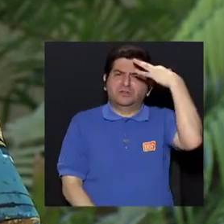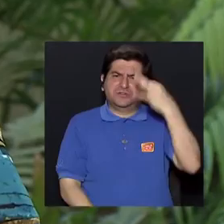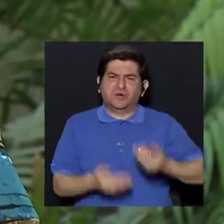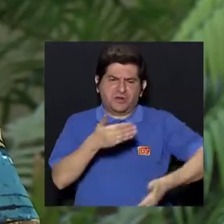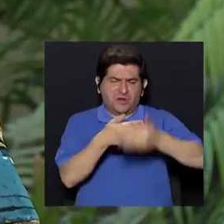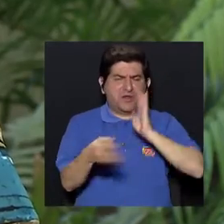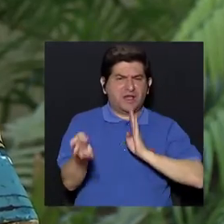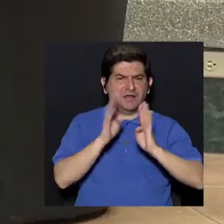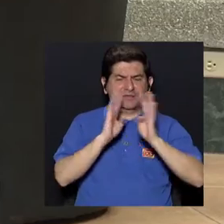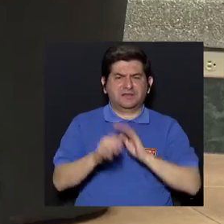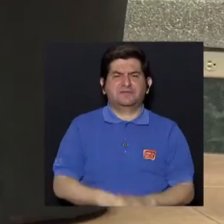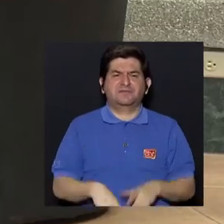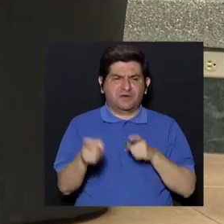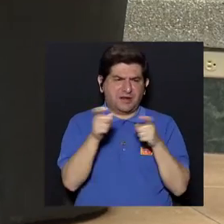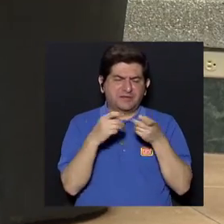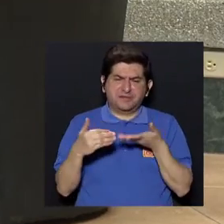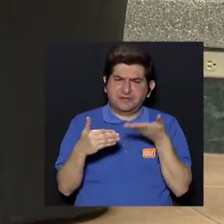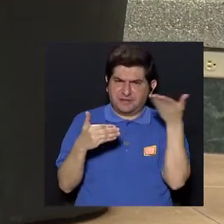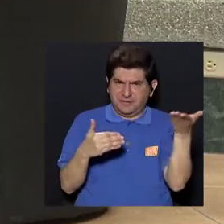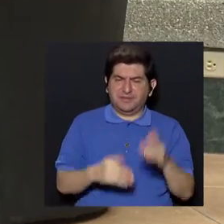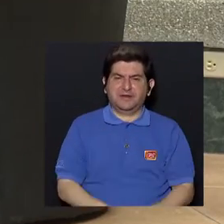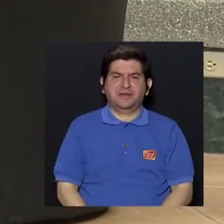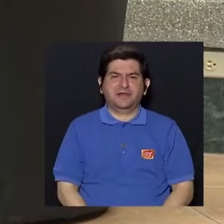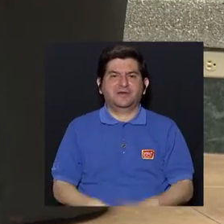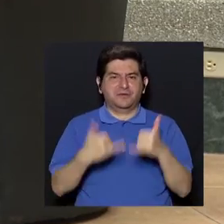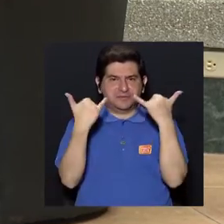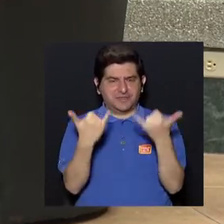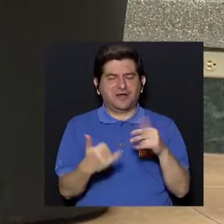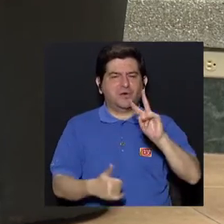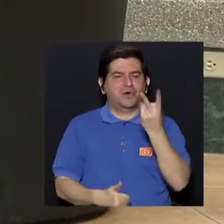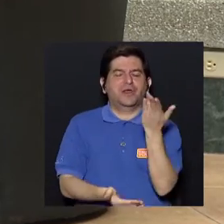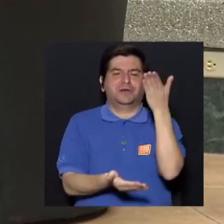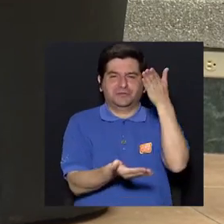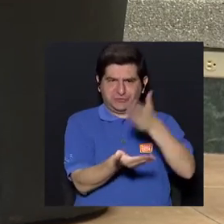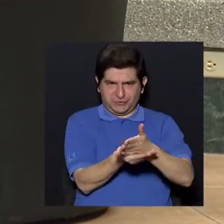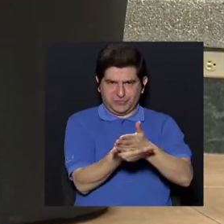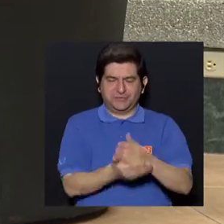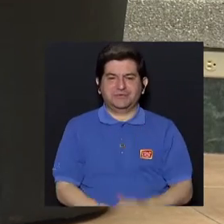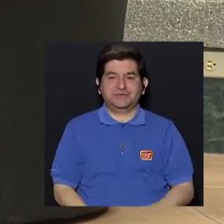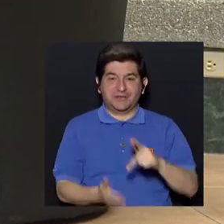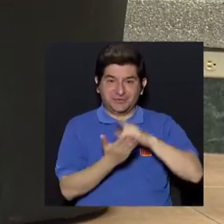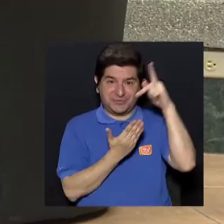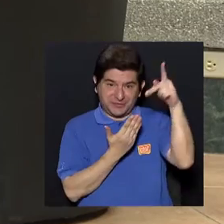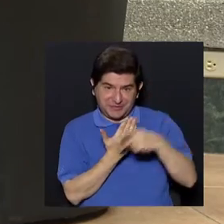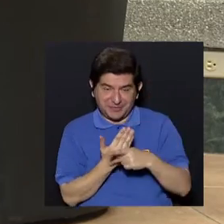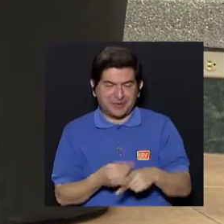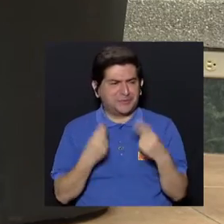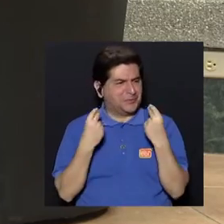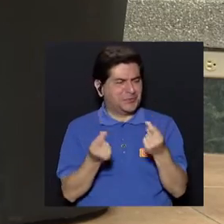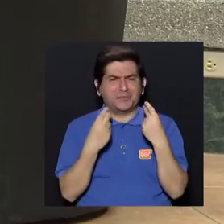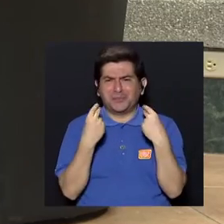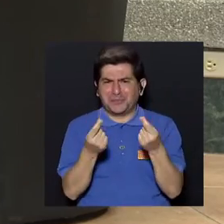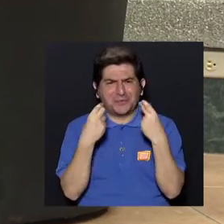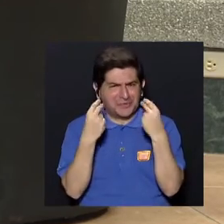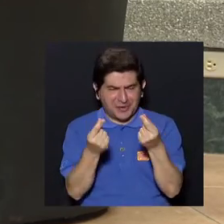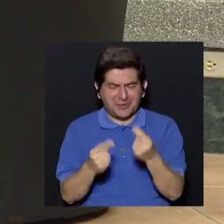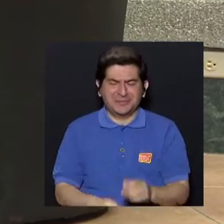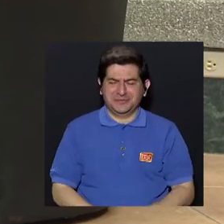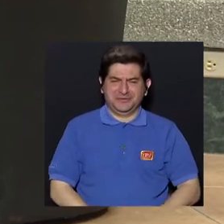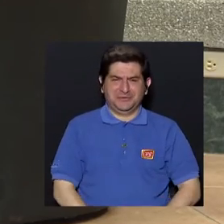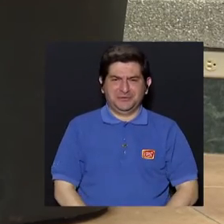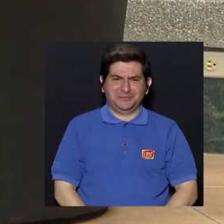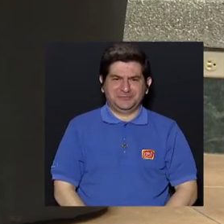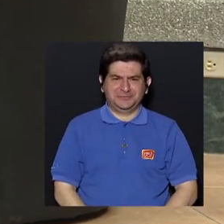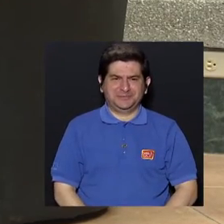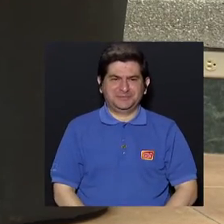creo que antes de hablar sobre el manejo de estos artículos, tenemos ya que hacer una segunda pausa porque este programa se va muy rápido, ya pudiste ver.